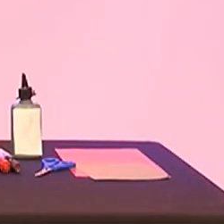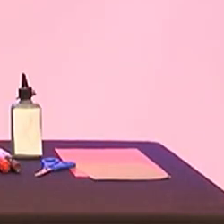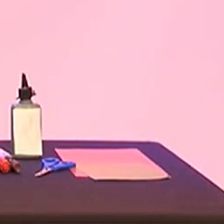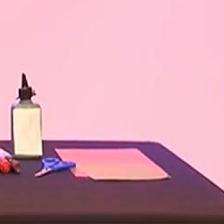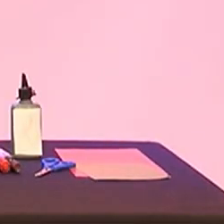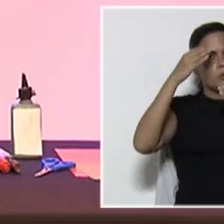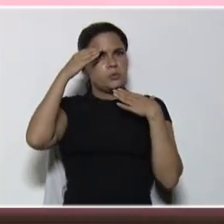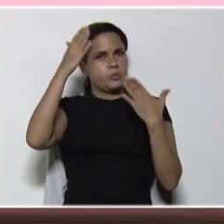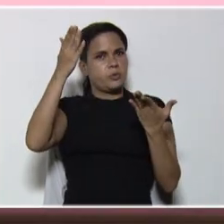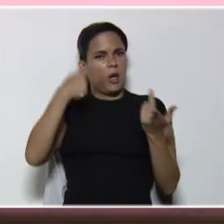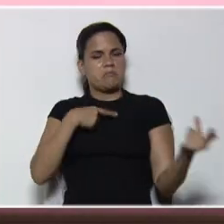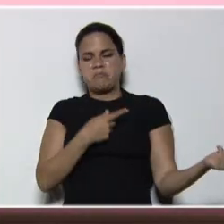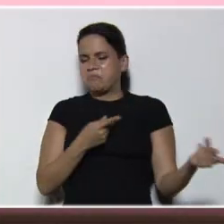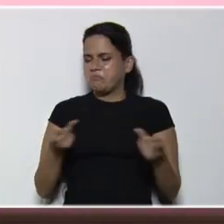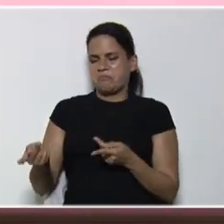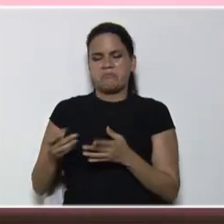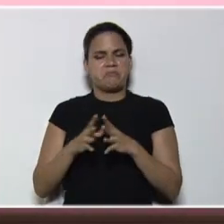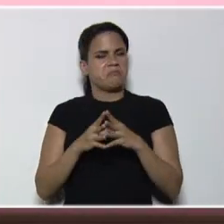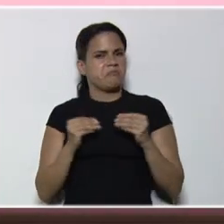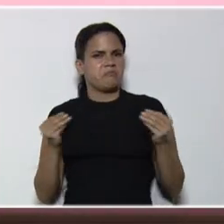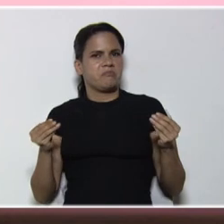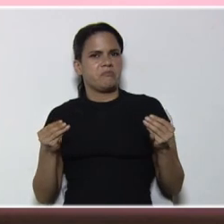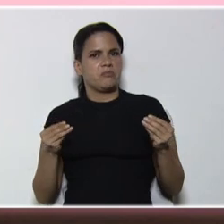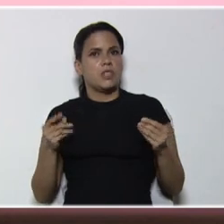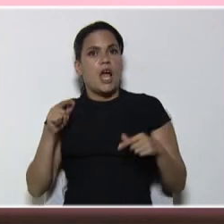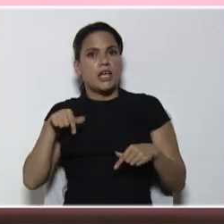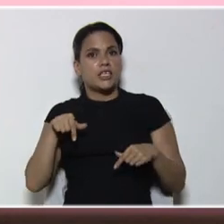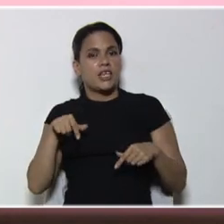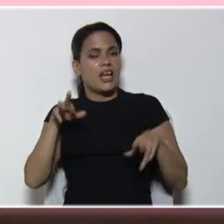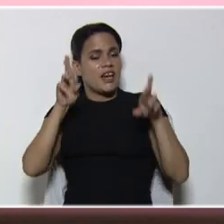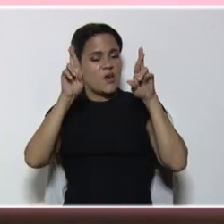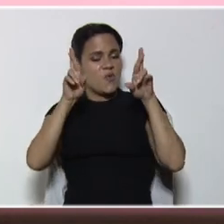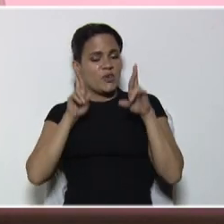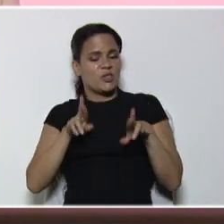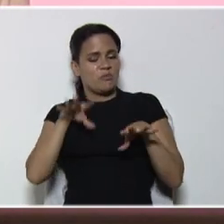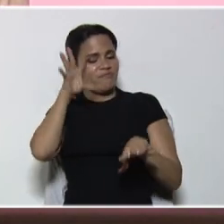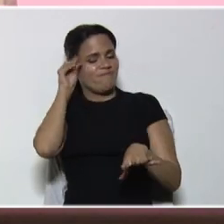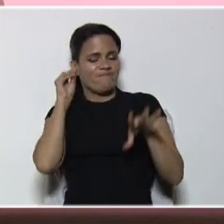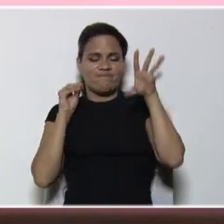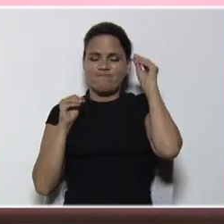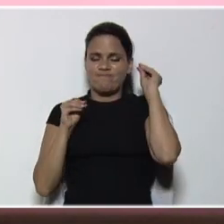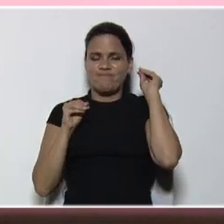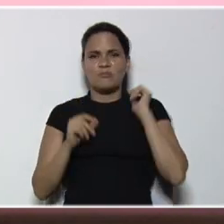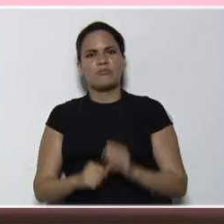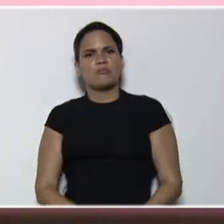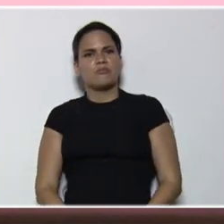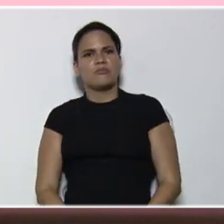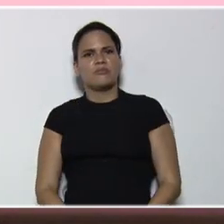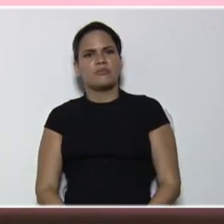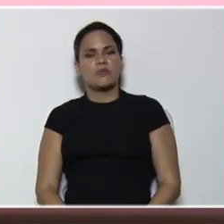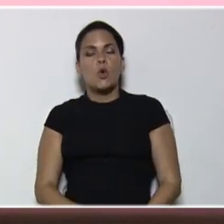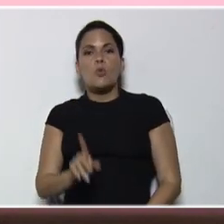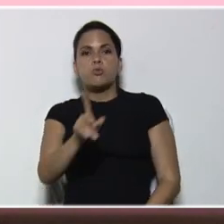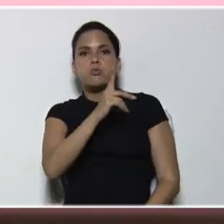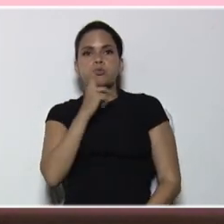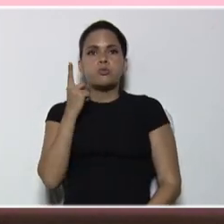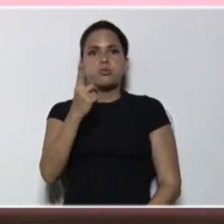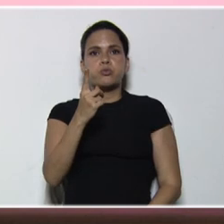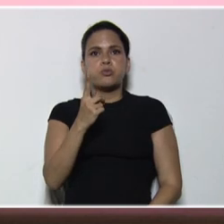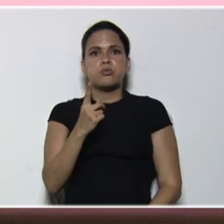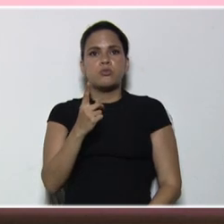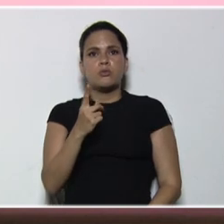Hola, bienvenidas, y bienvenidos, a tu sección favorita, recursos para el aprendizaje, una vez más,